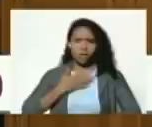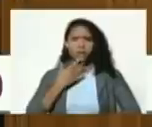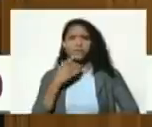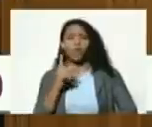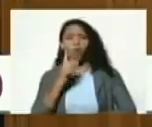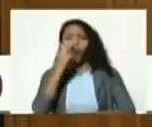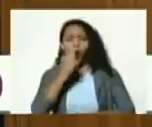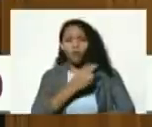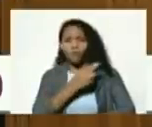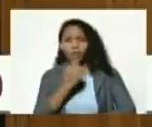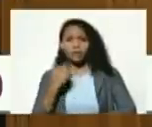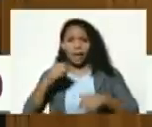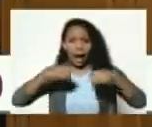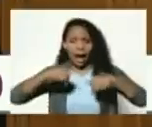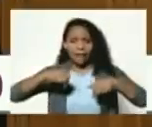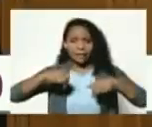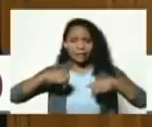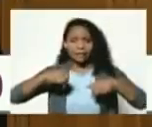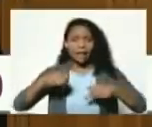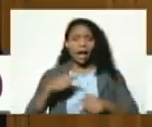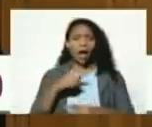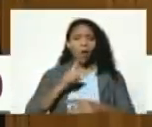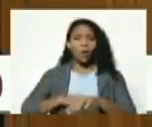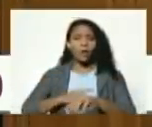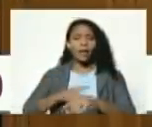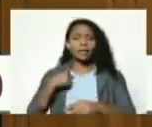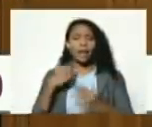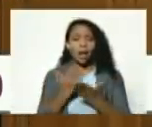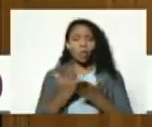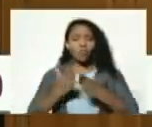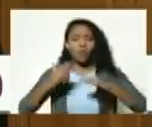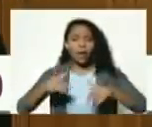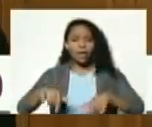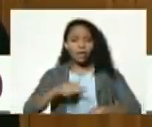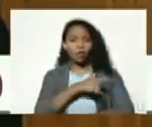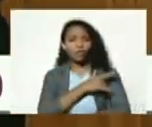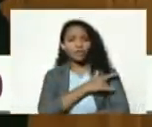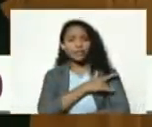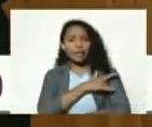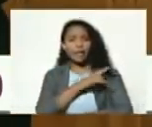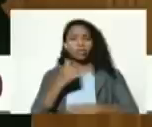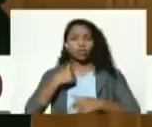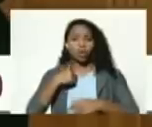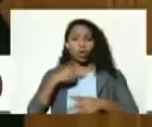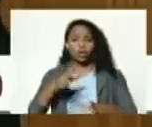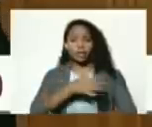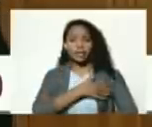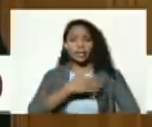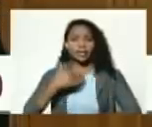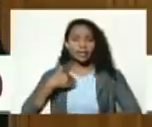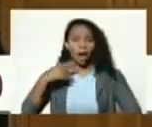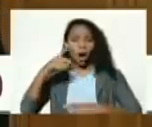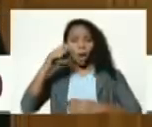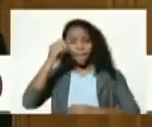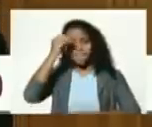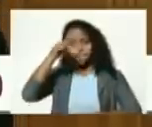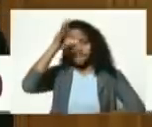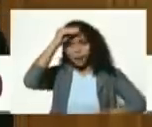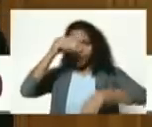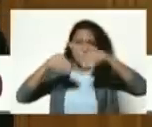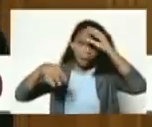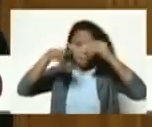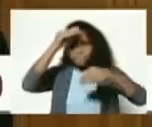en esta hora que en la escuela de historia de la universidad de los andes adquirí el conocimiento y las herramientas